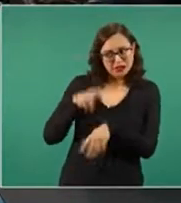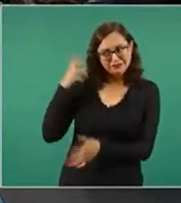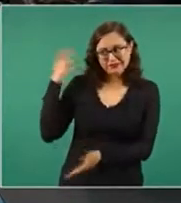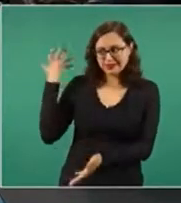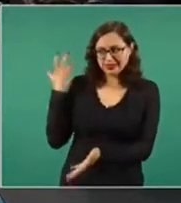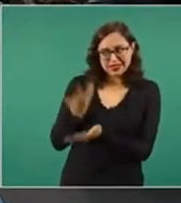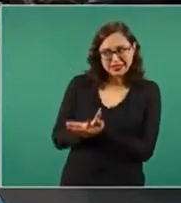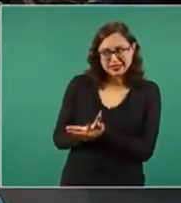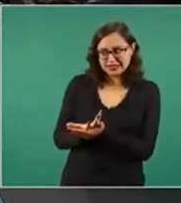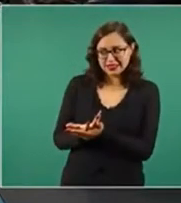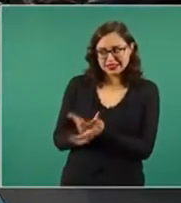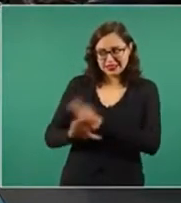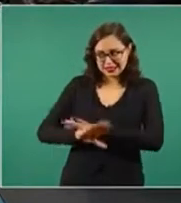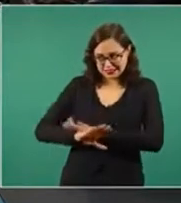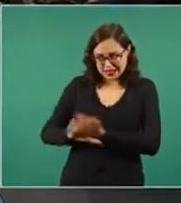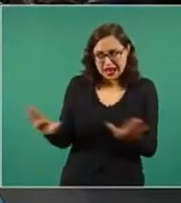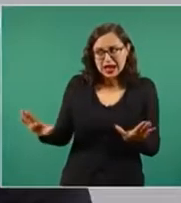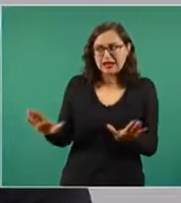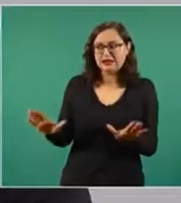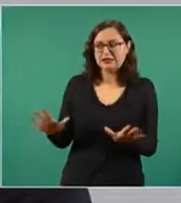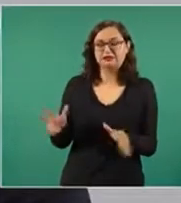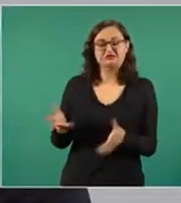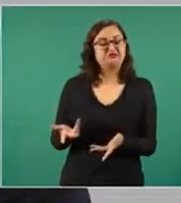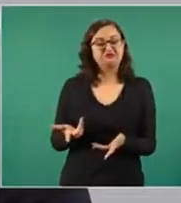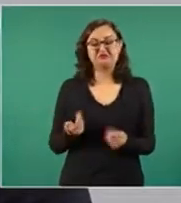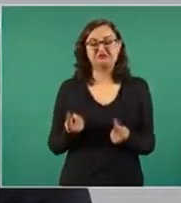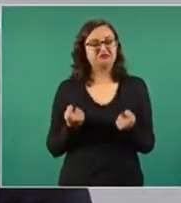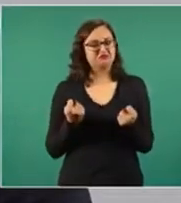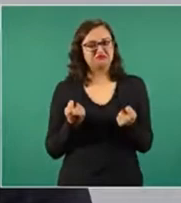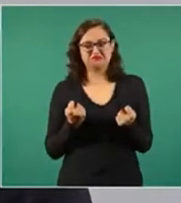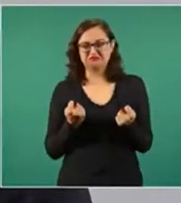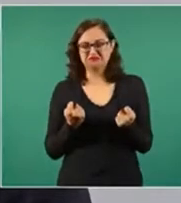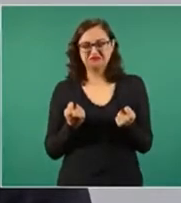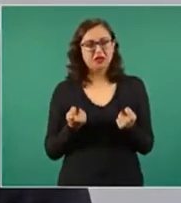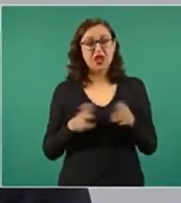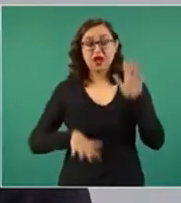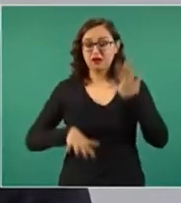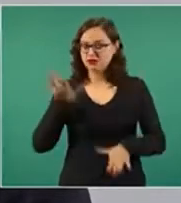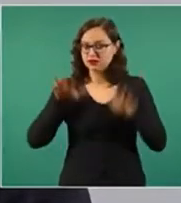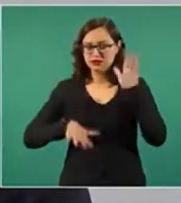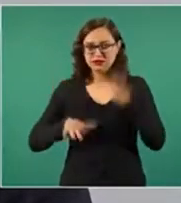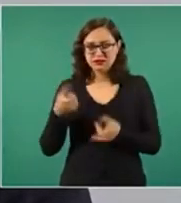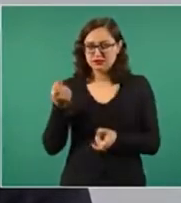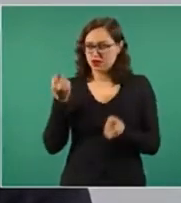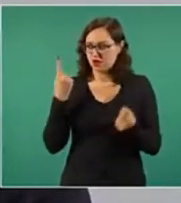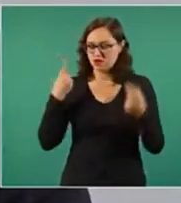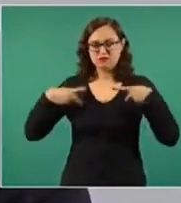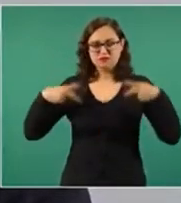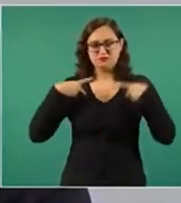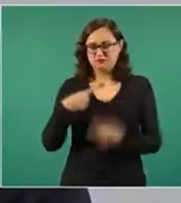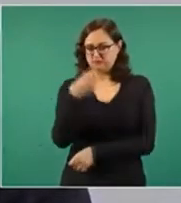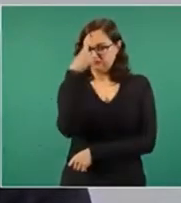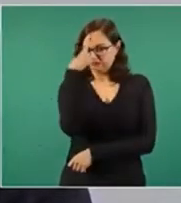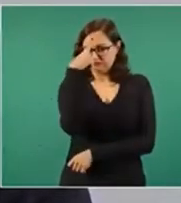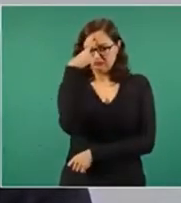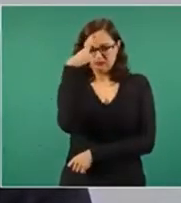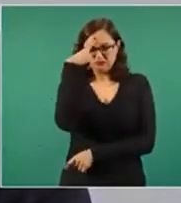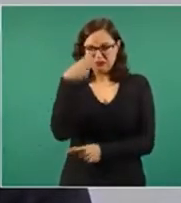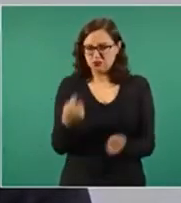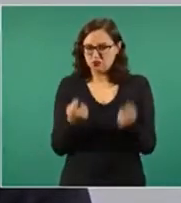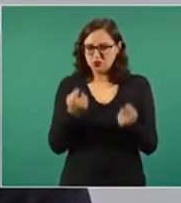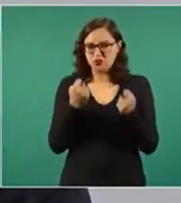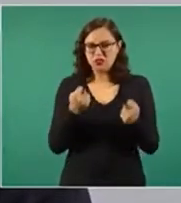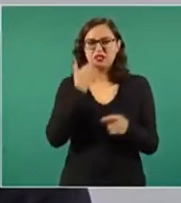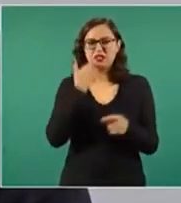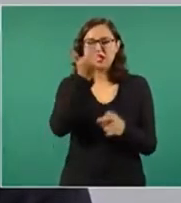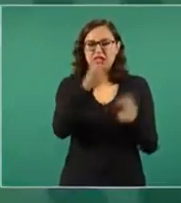es mucho el apego al poder y eso